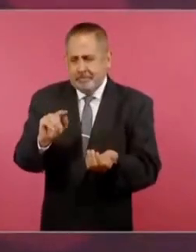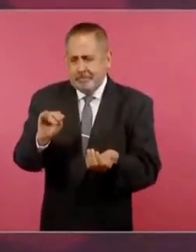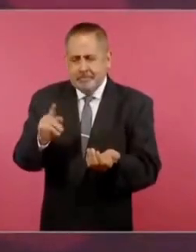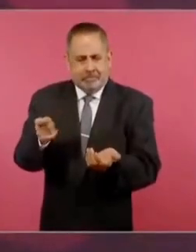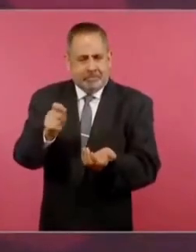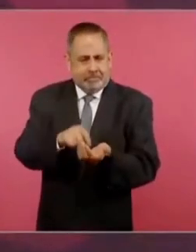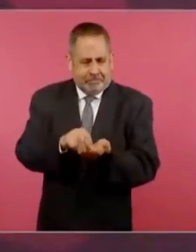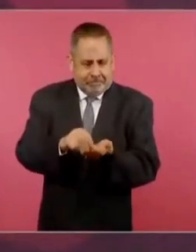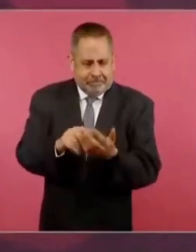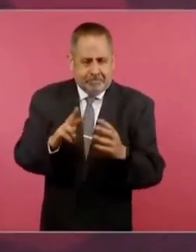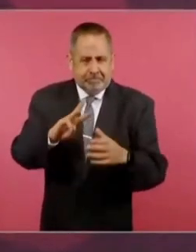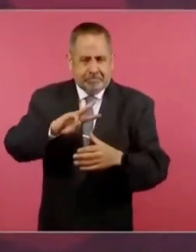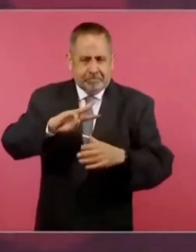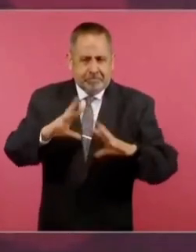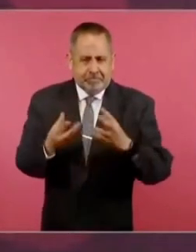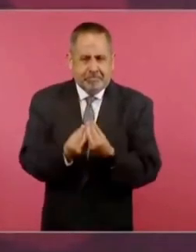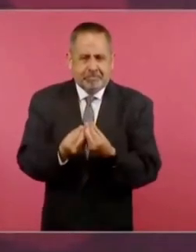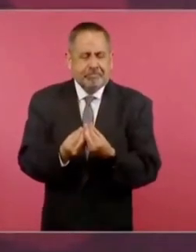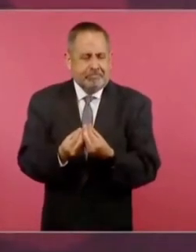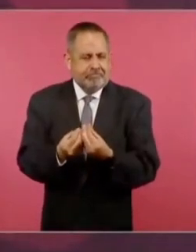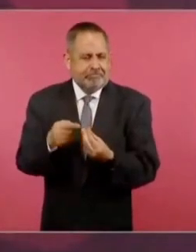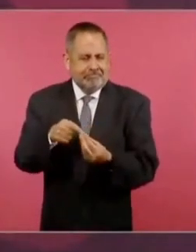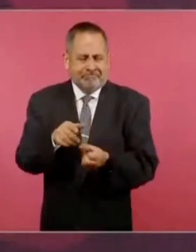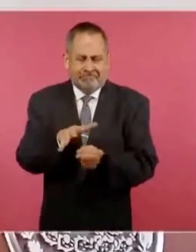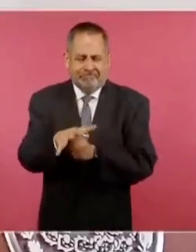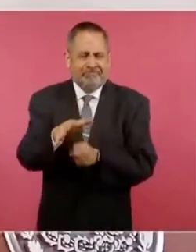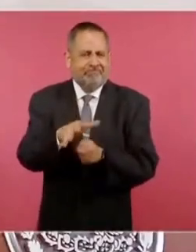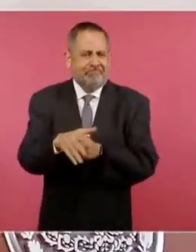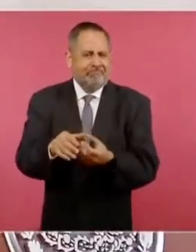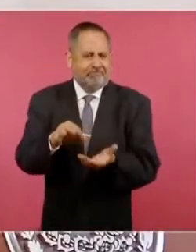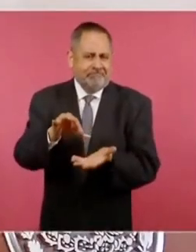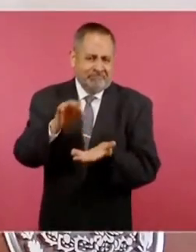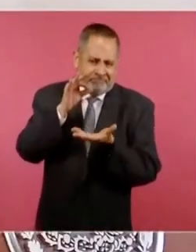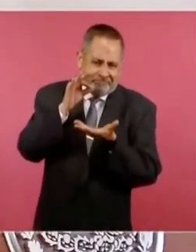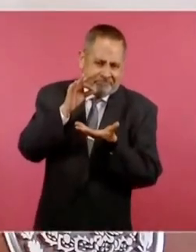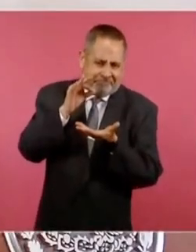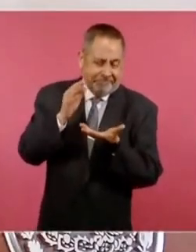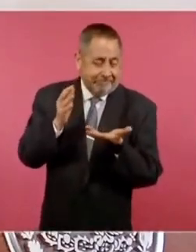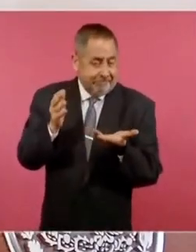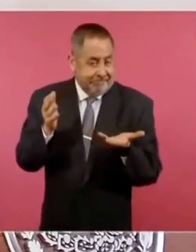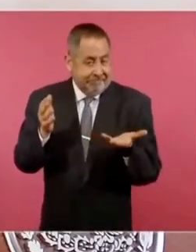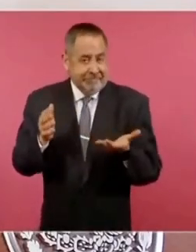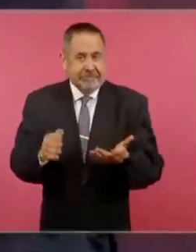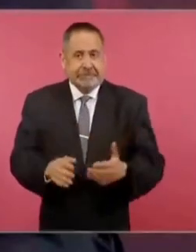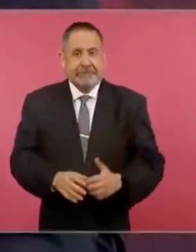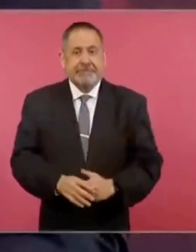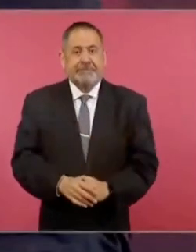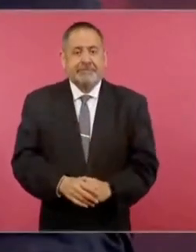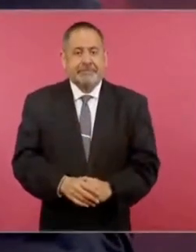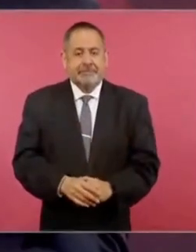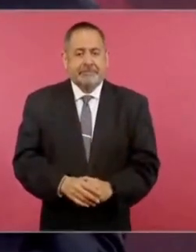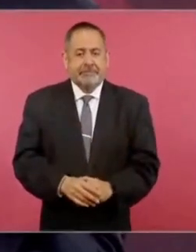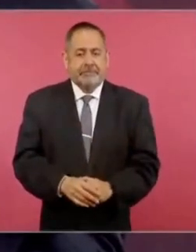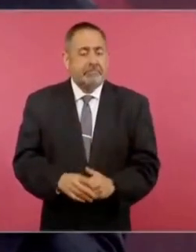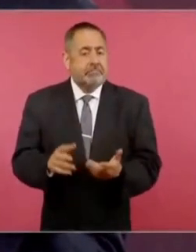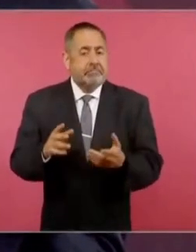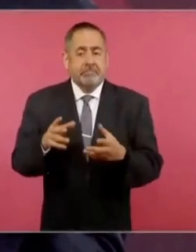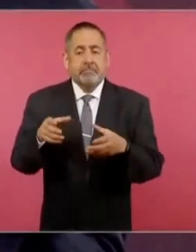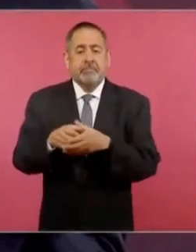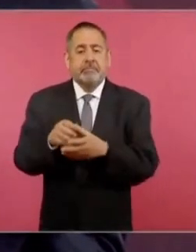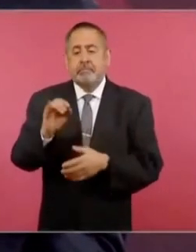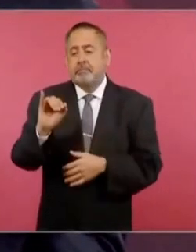los tres componentes, integral y